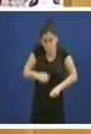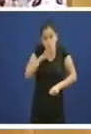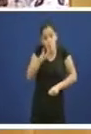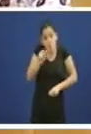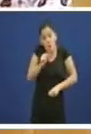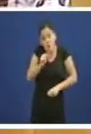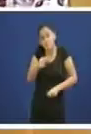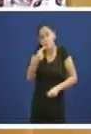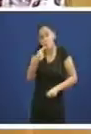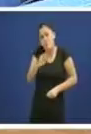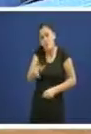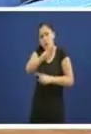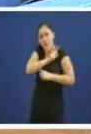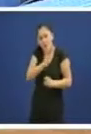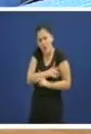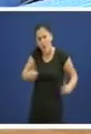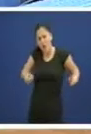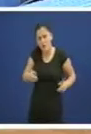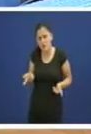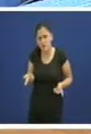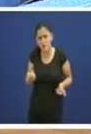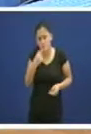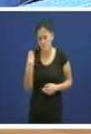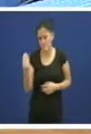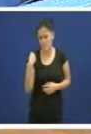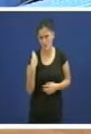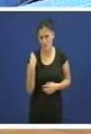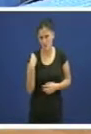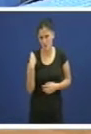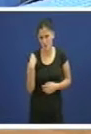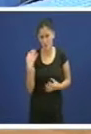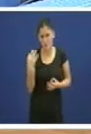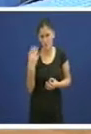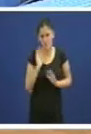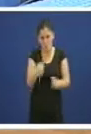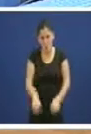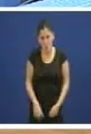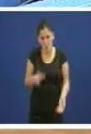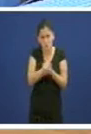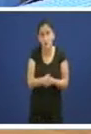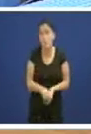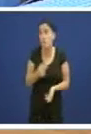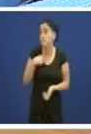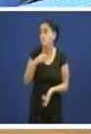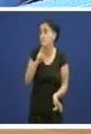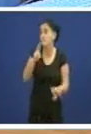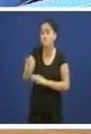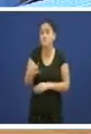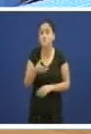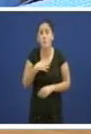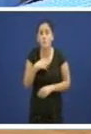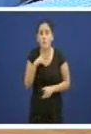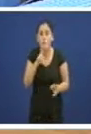longa duración preguntoume se eso iba a volver a suceder e eu lle dicen que eu non podía